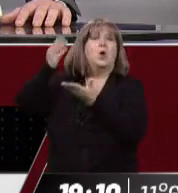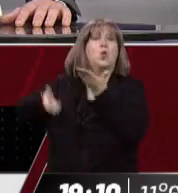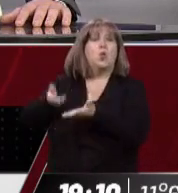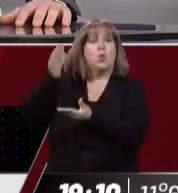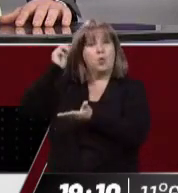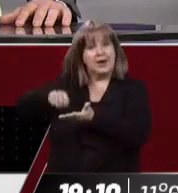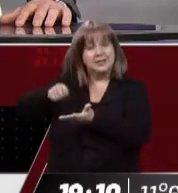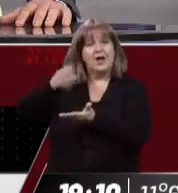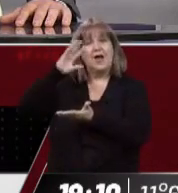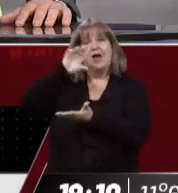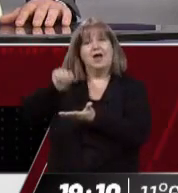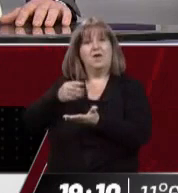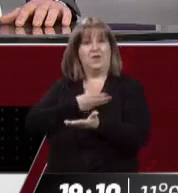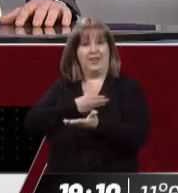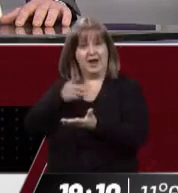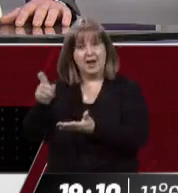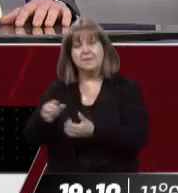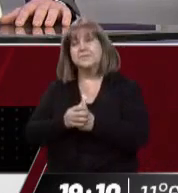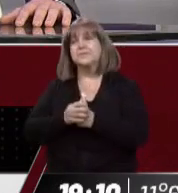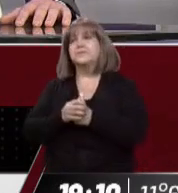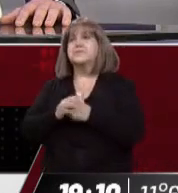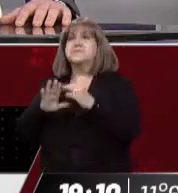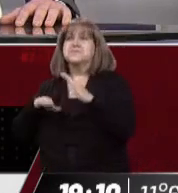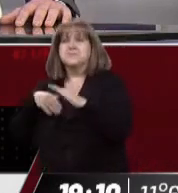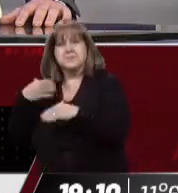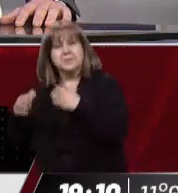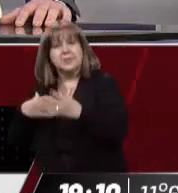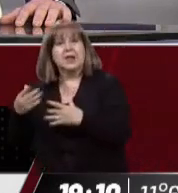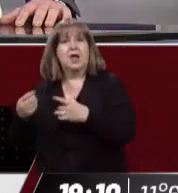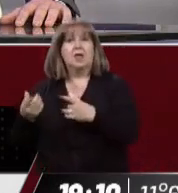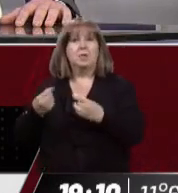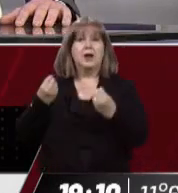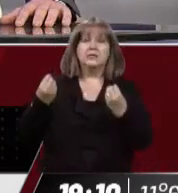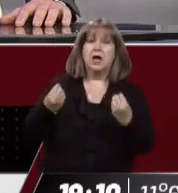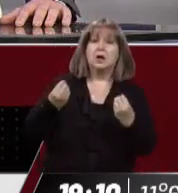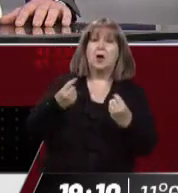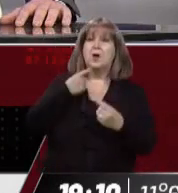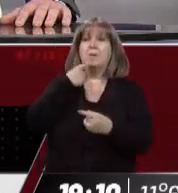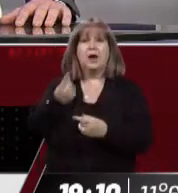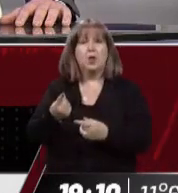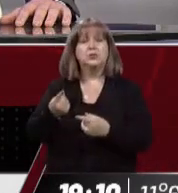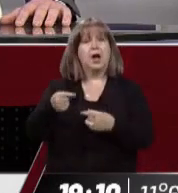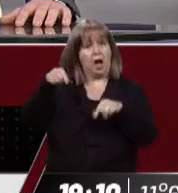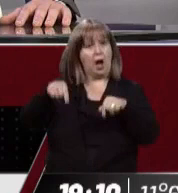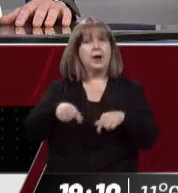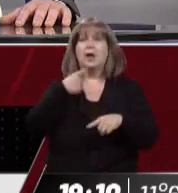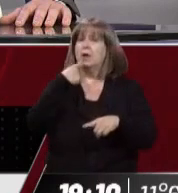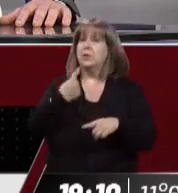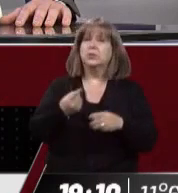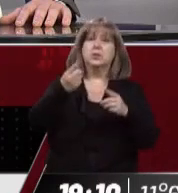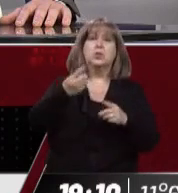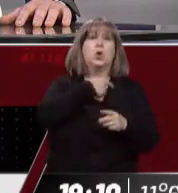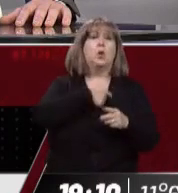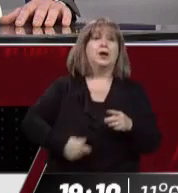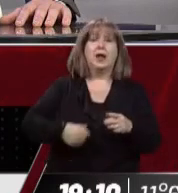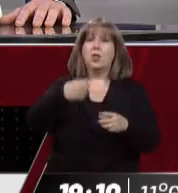pidiendo las piezas legales por las cuales hubiera tomado una decisión, pero también los pronunciamientos públicos y cómo se ordenó la información en esas horas en que